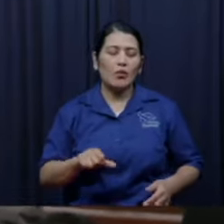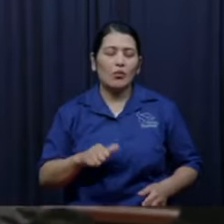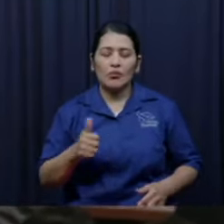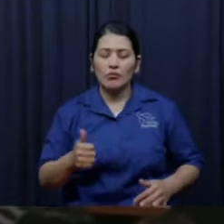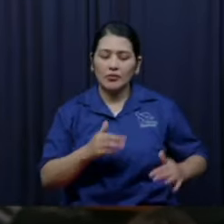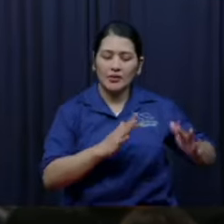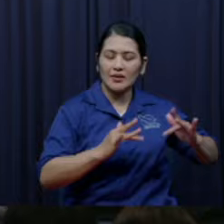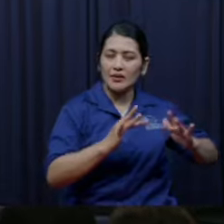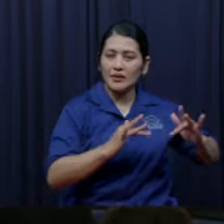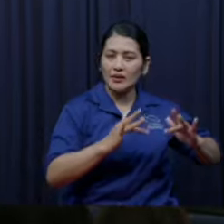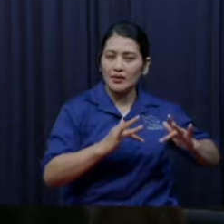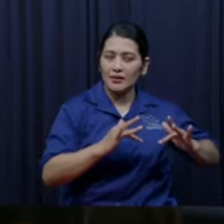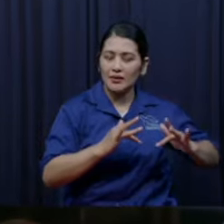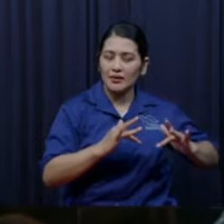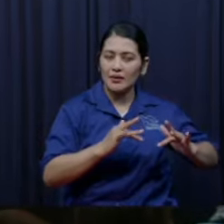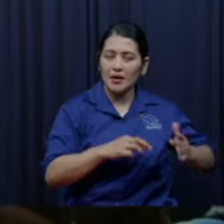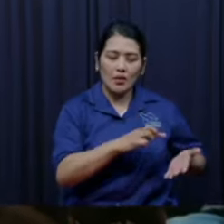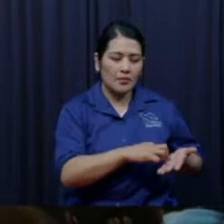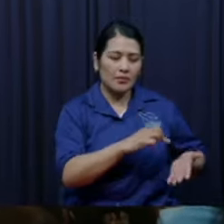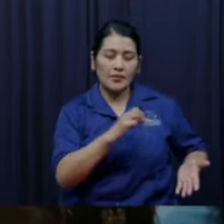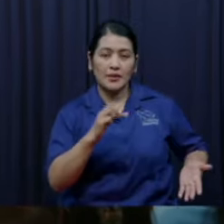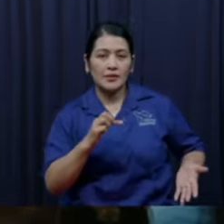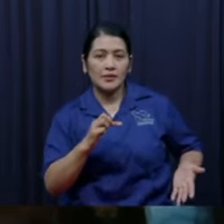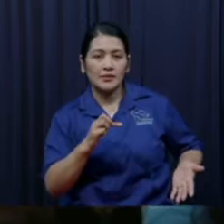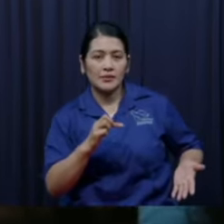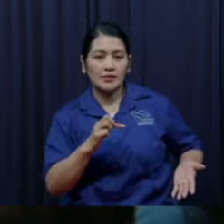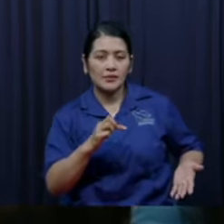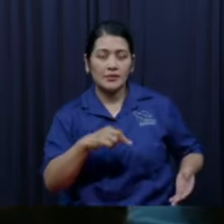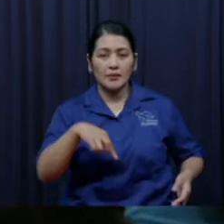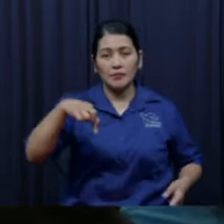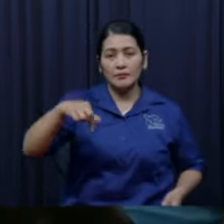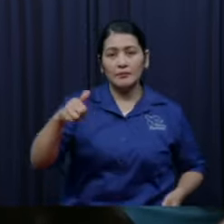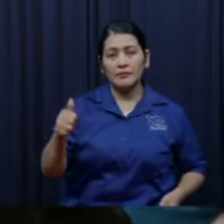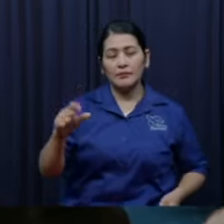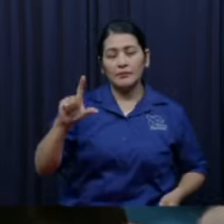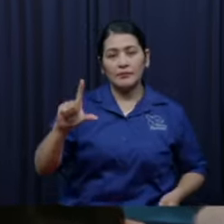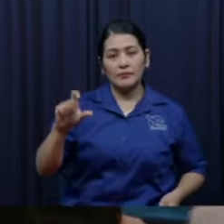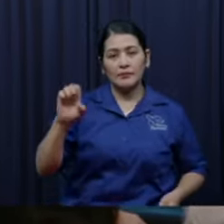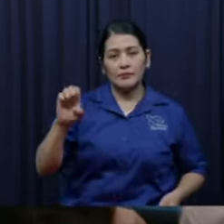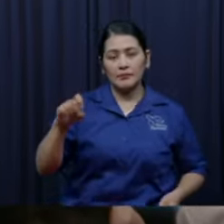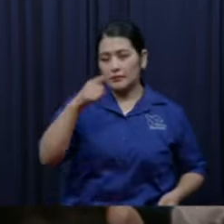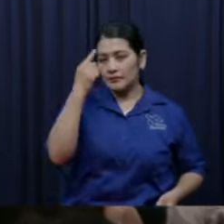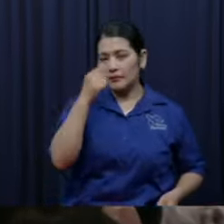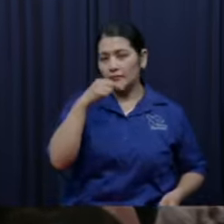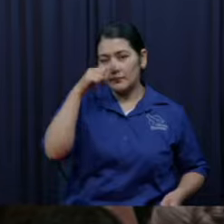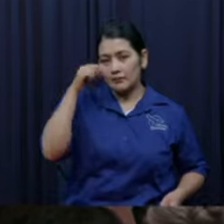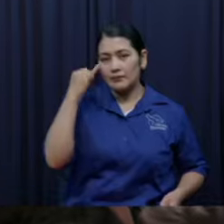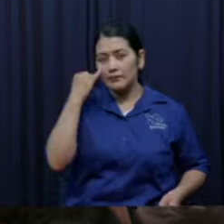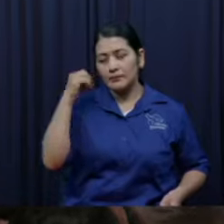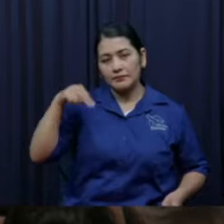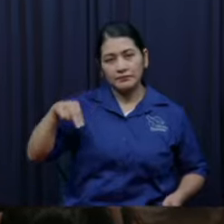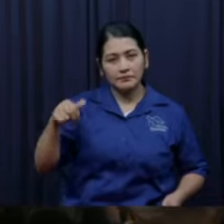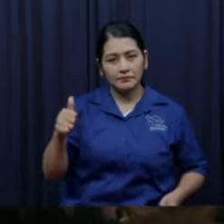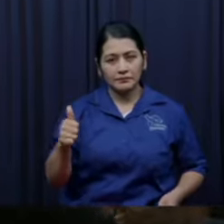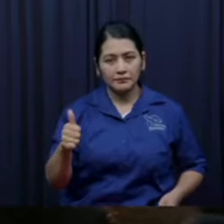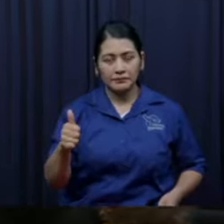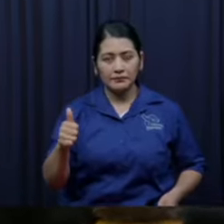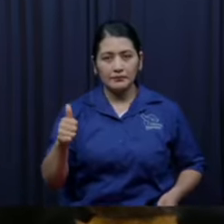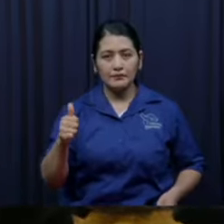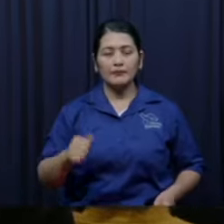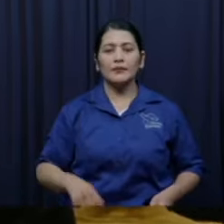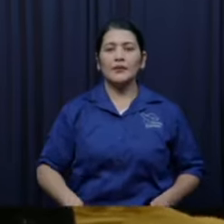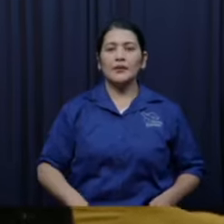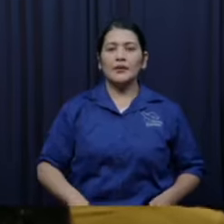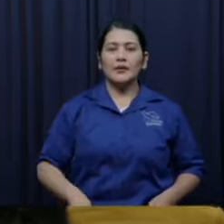palestinos, los de ahora serían, los filisteos somos los palestinos de ahora y ellos se encontraron, todo